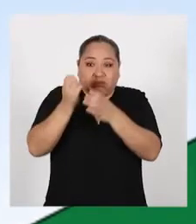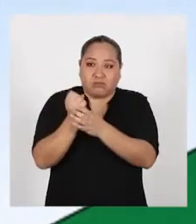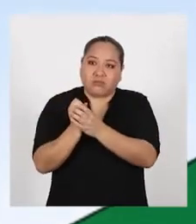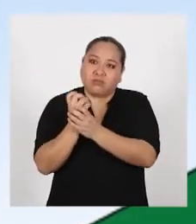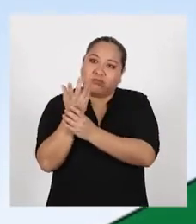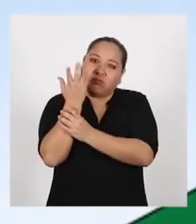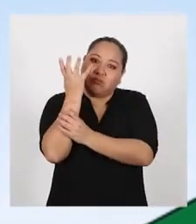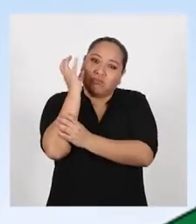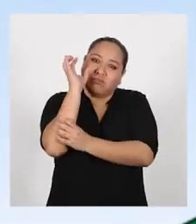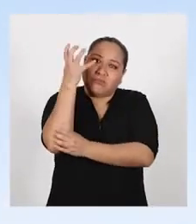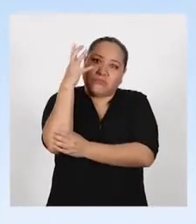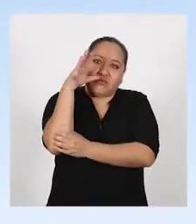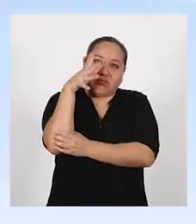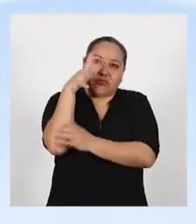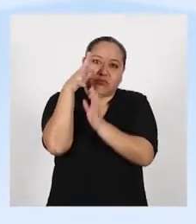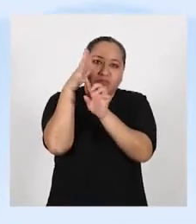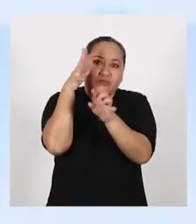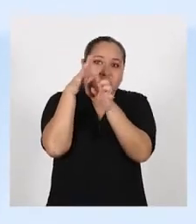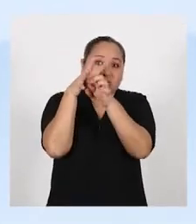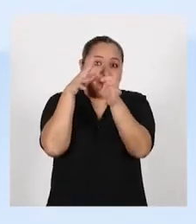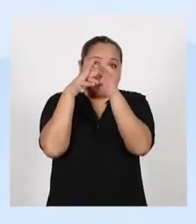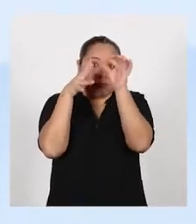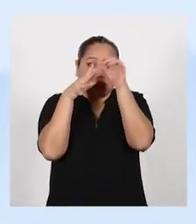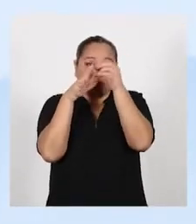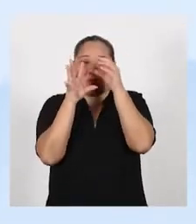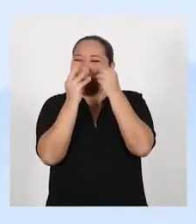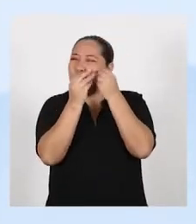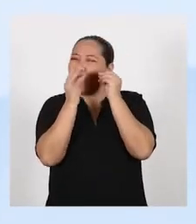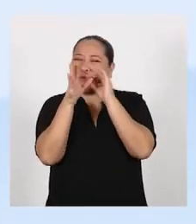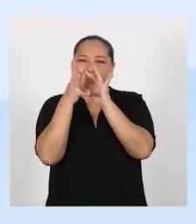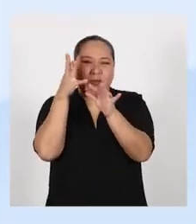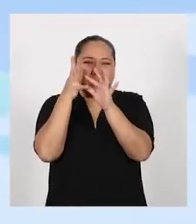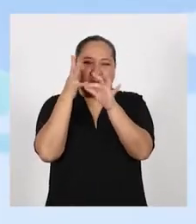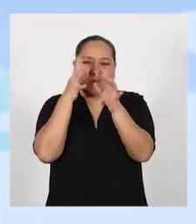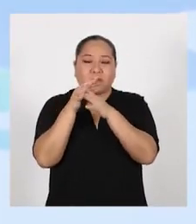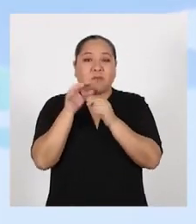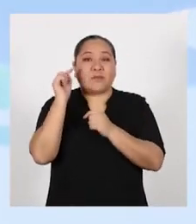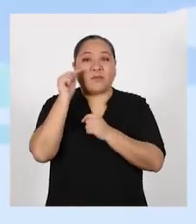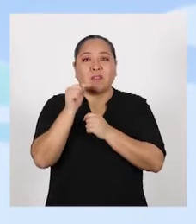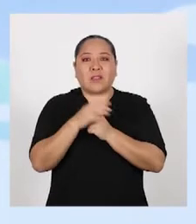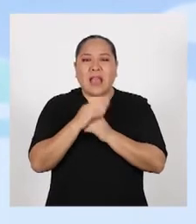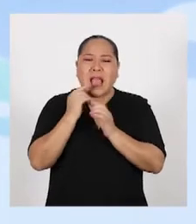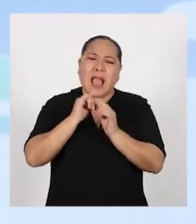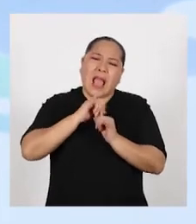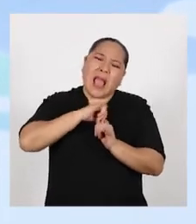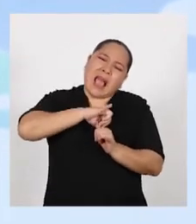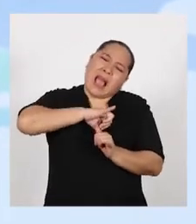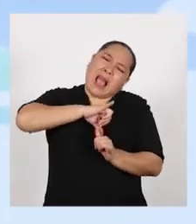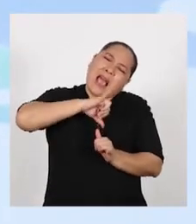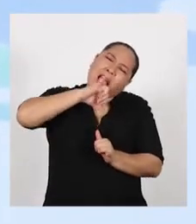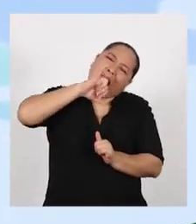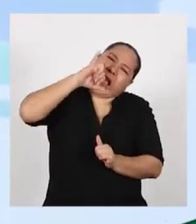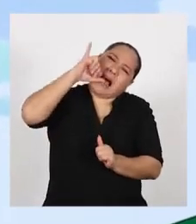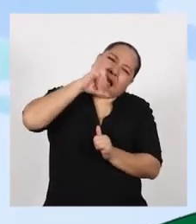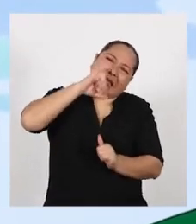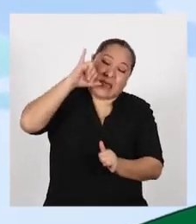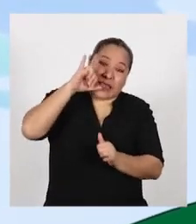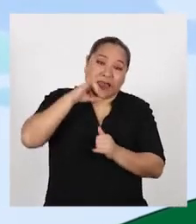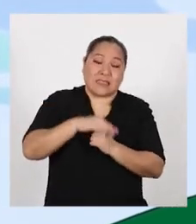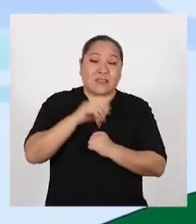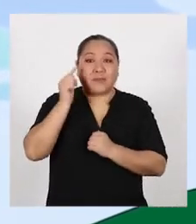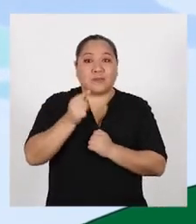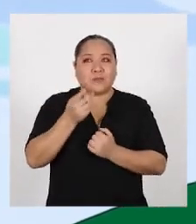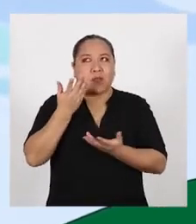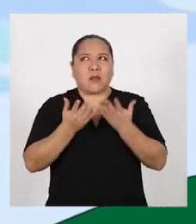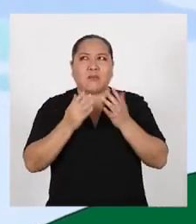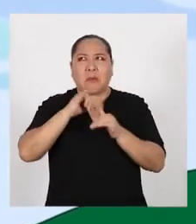principal y muchas ramificaciones Son muy altas